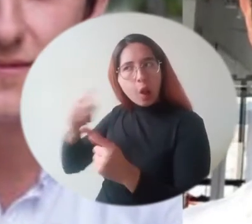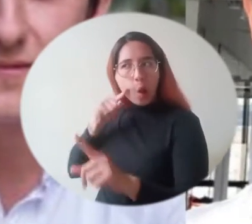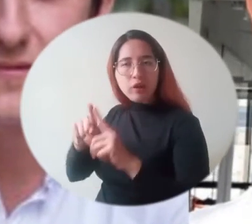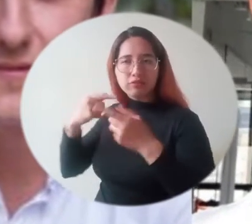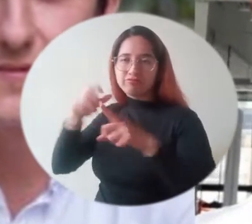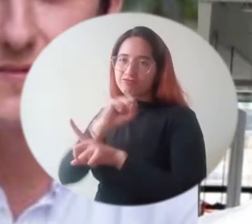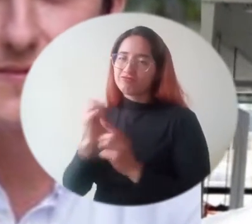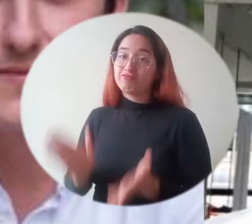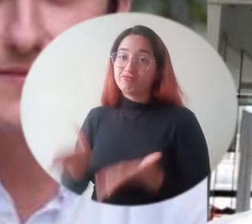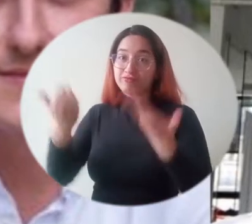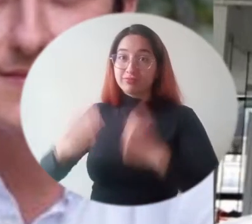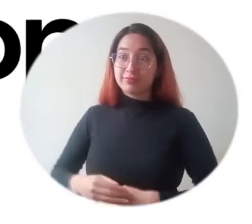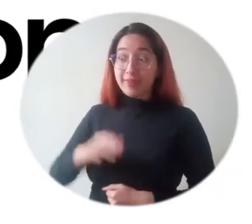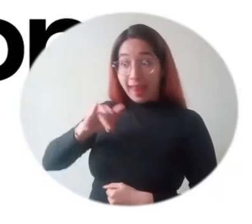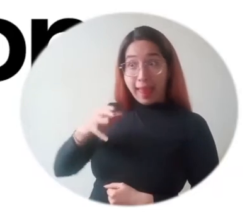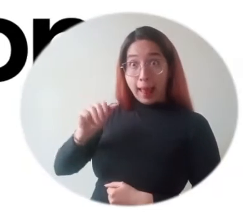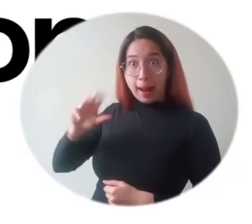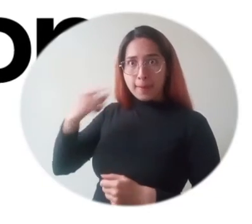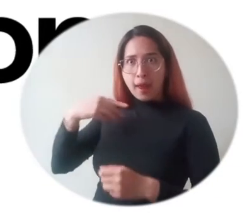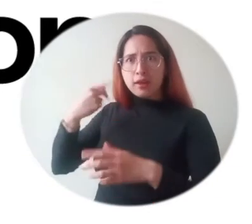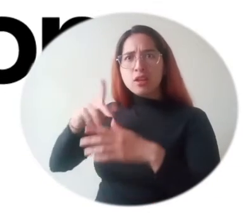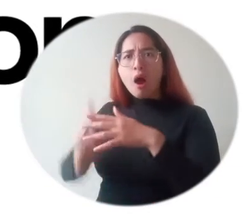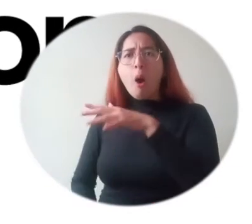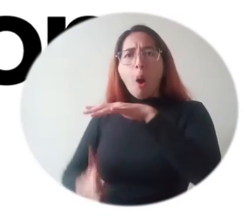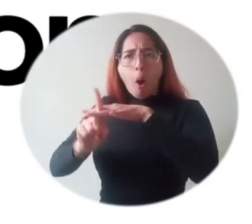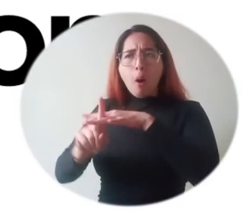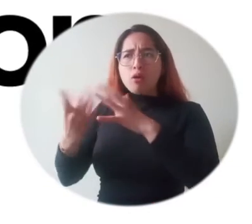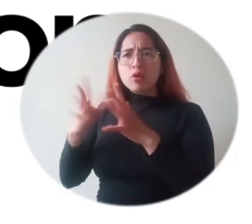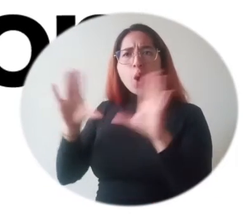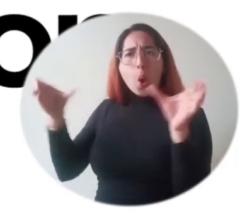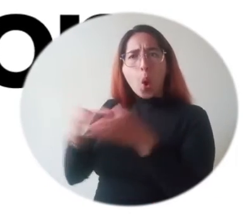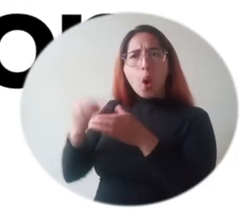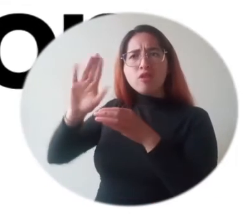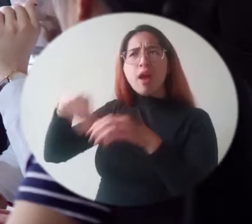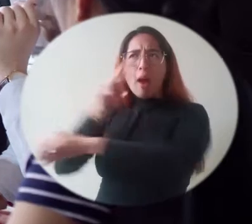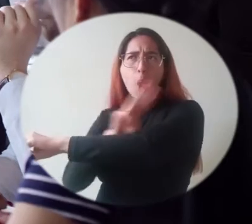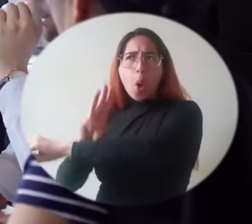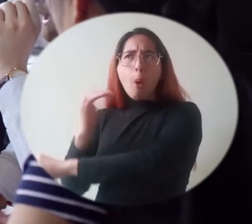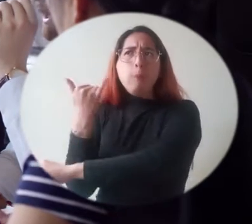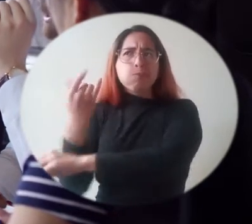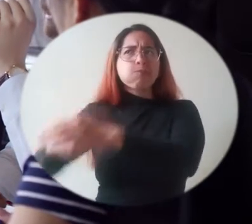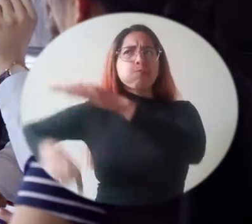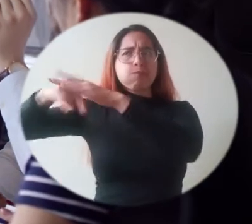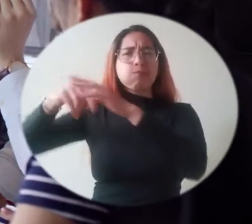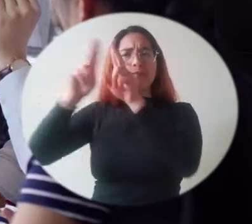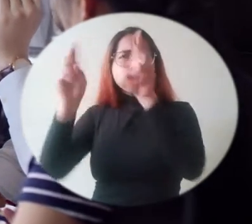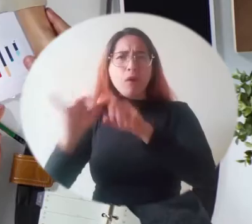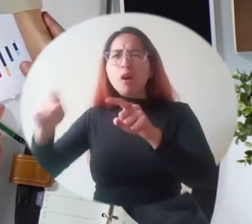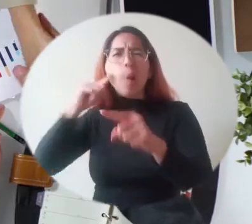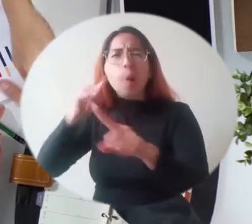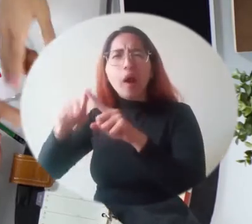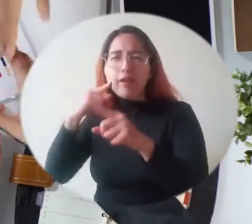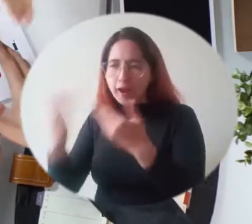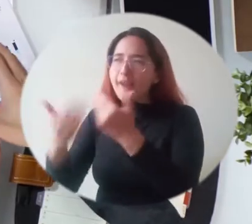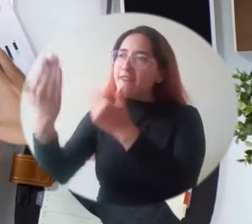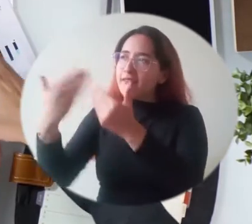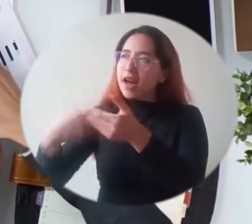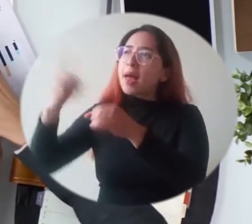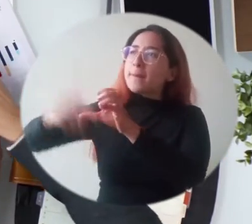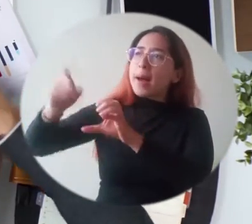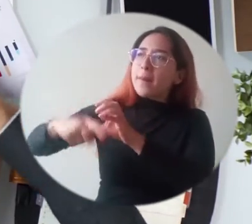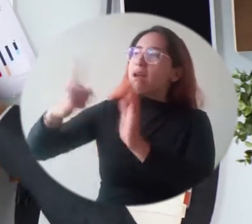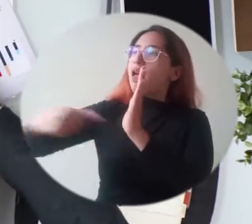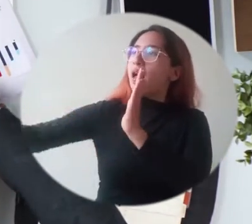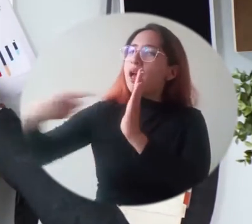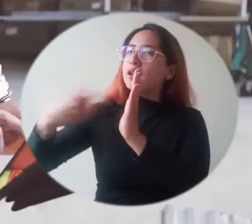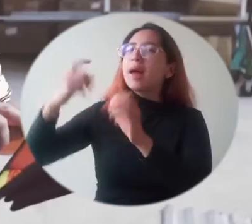Jaime es uno de los fundadores de OnTop, una plataforma que en menos de un año se convirtió en una solución eficaz para facilitar los procesos de contratación